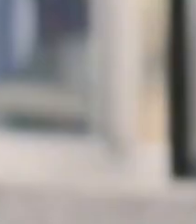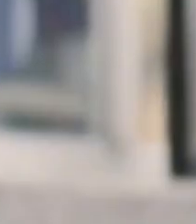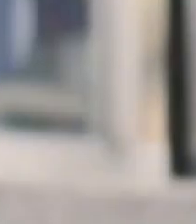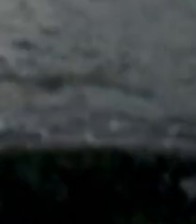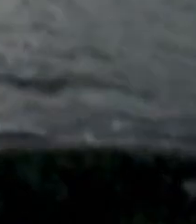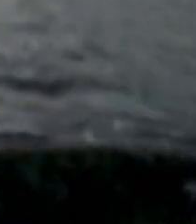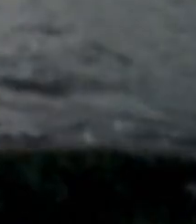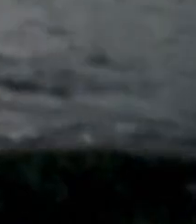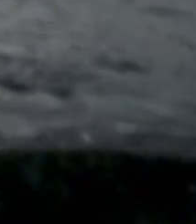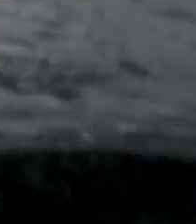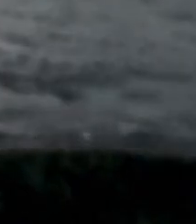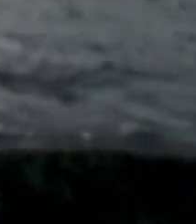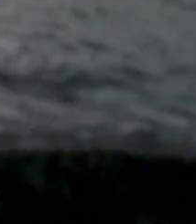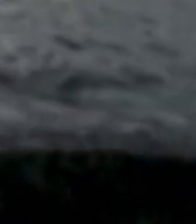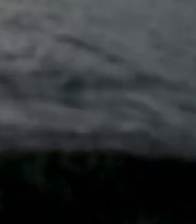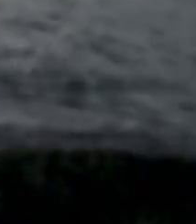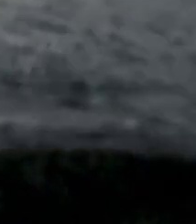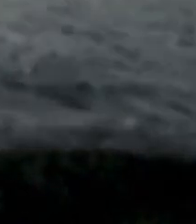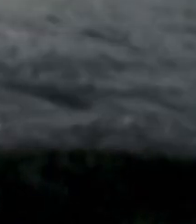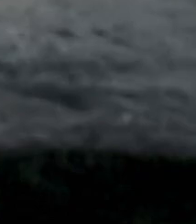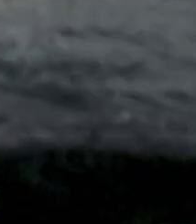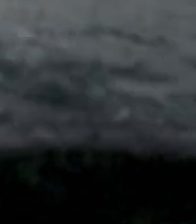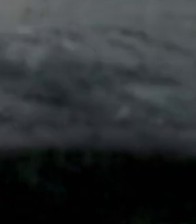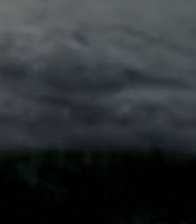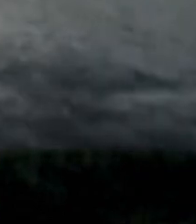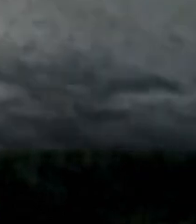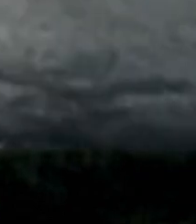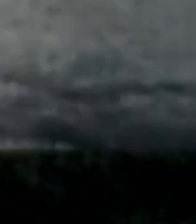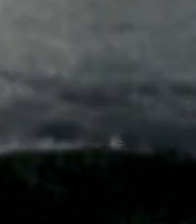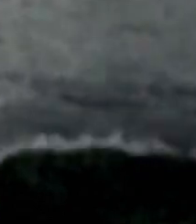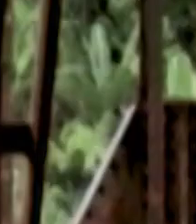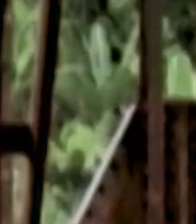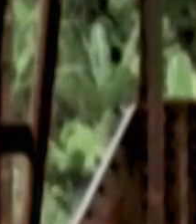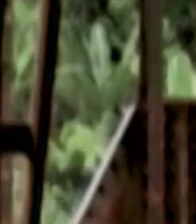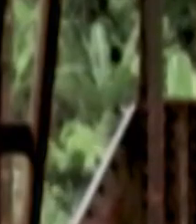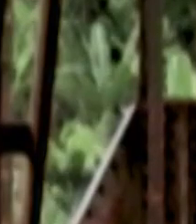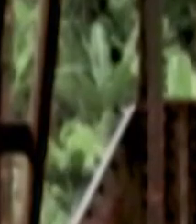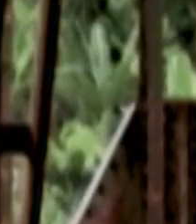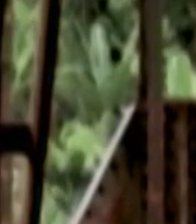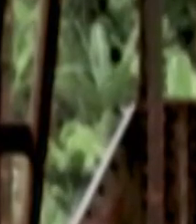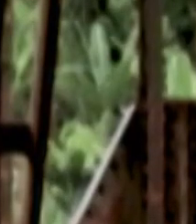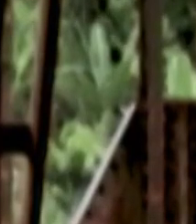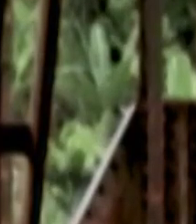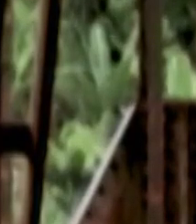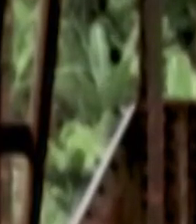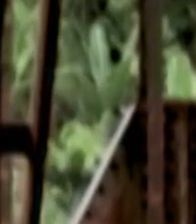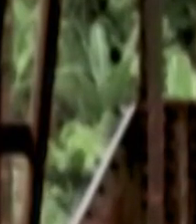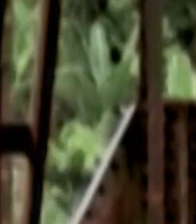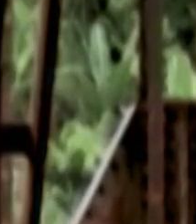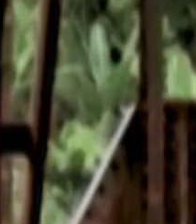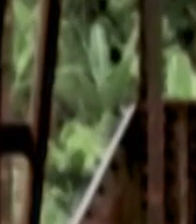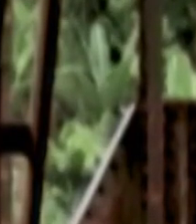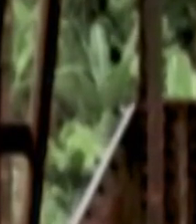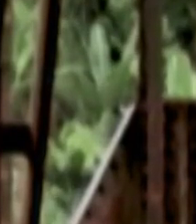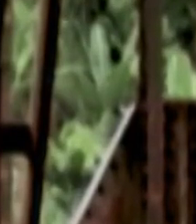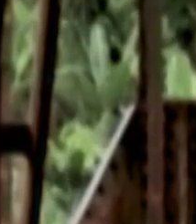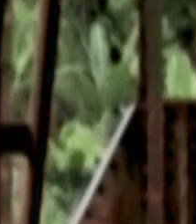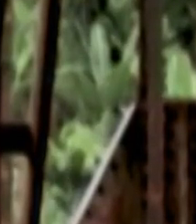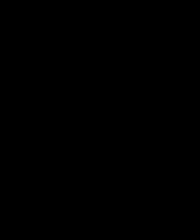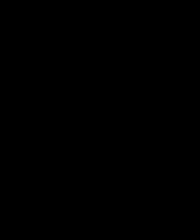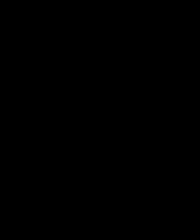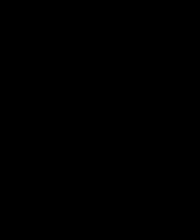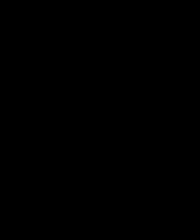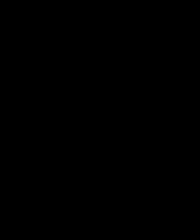el jueves 13 de agosto a las 10 de la noche con repetición el domingo 16 a las 10 de la